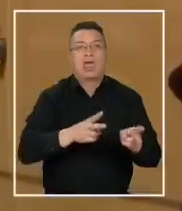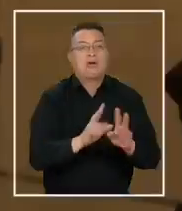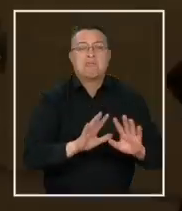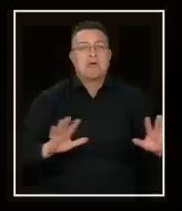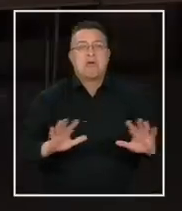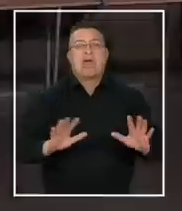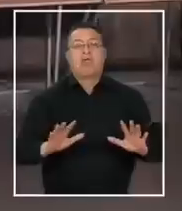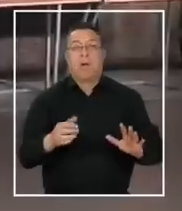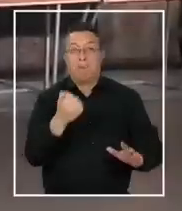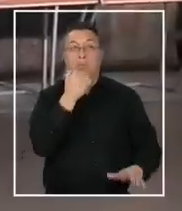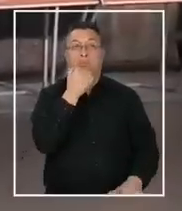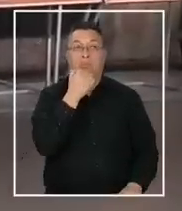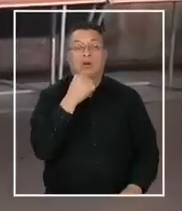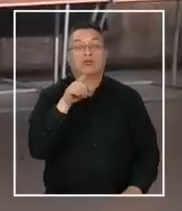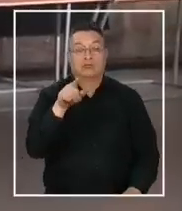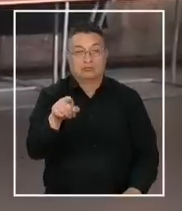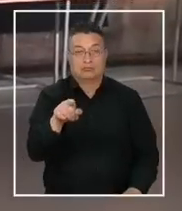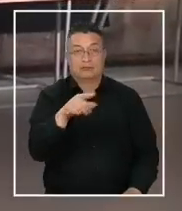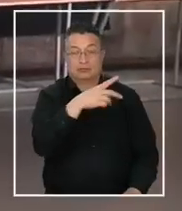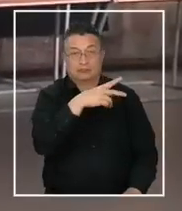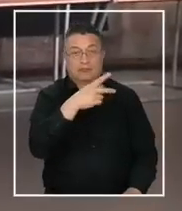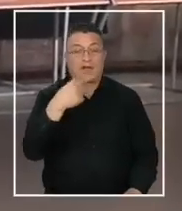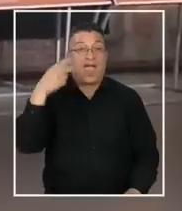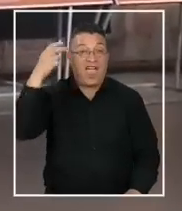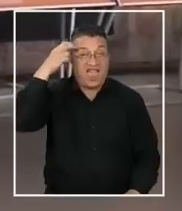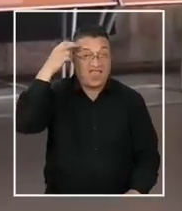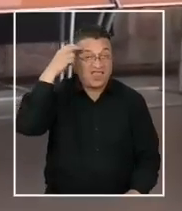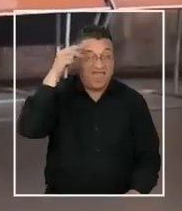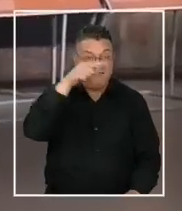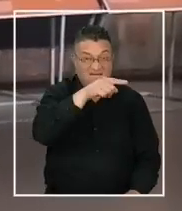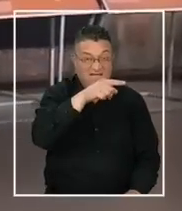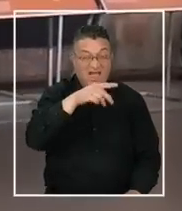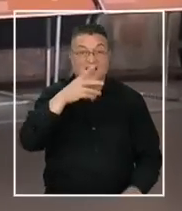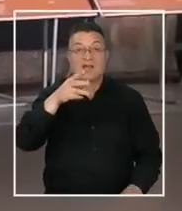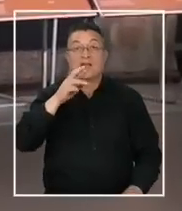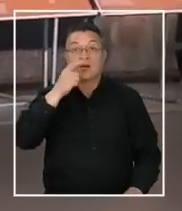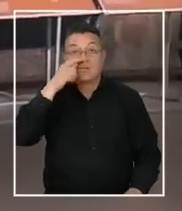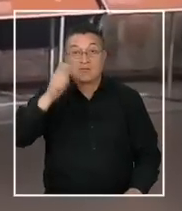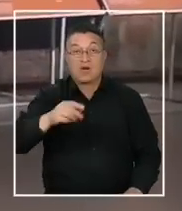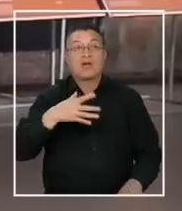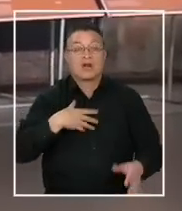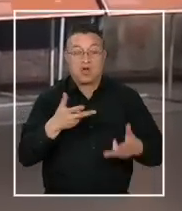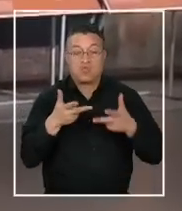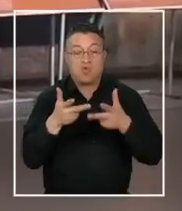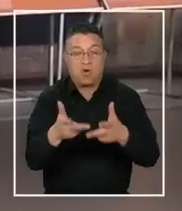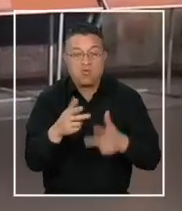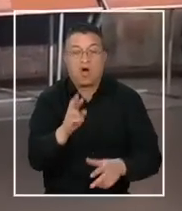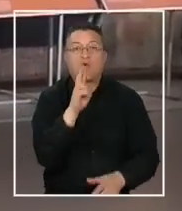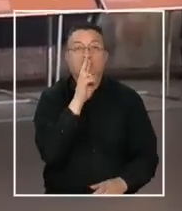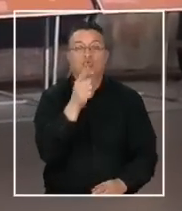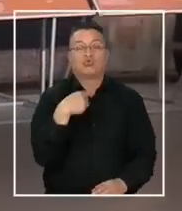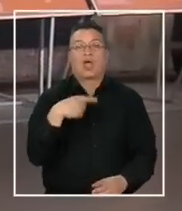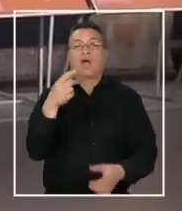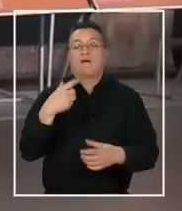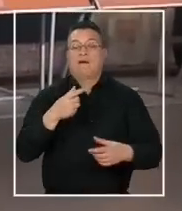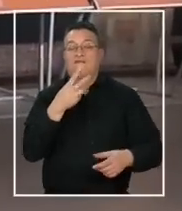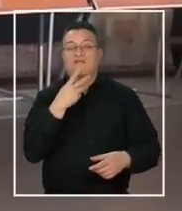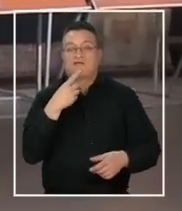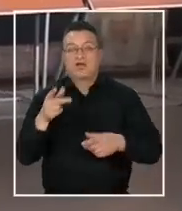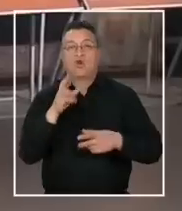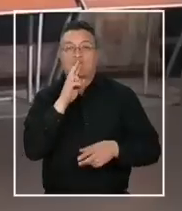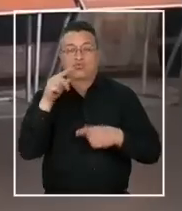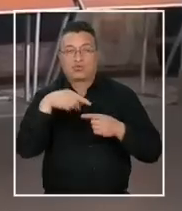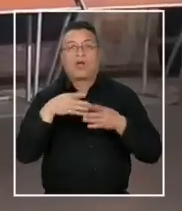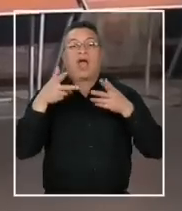El régimen de Kiev ha elegido un camino diferente, el camino de los intentos de intimidar a Rusia, a los ciudadanos rusos y los